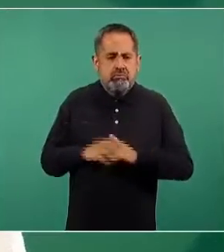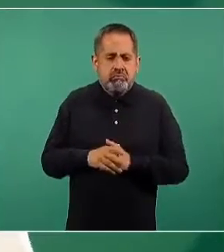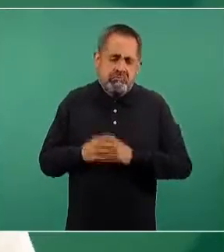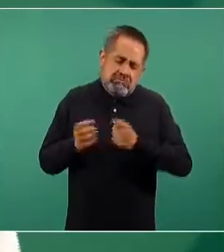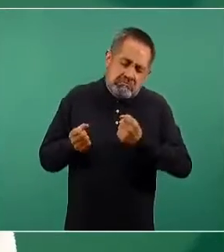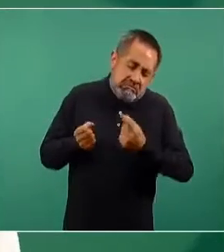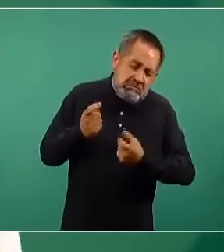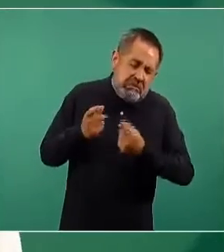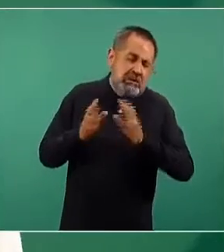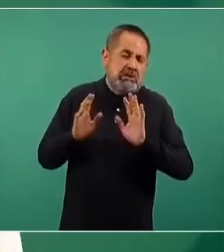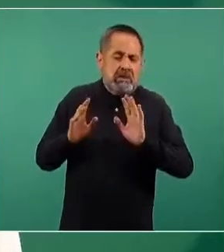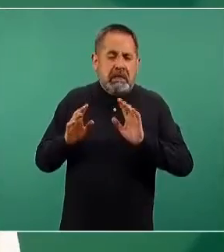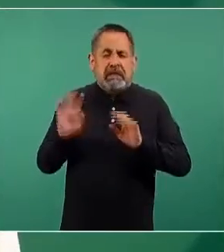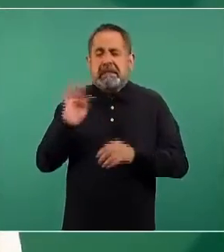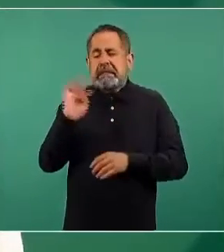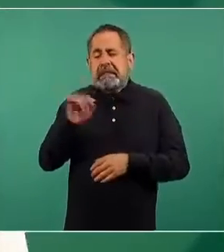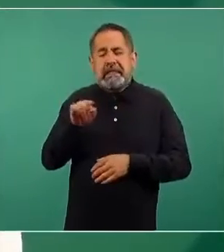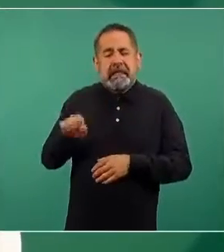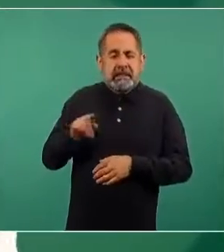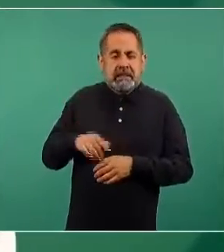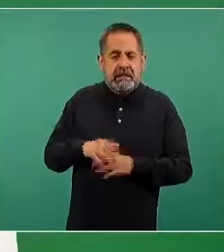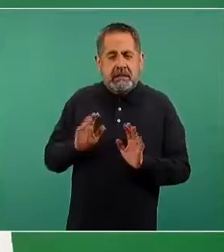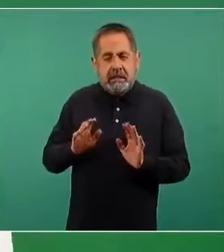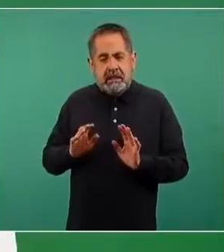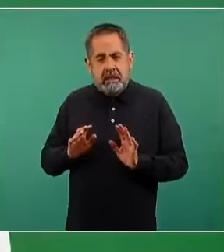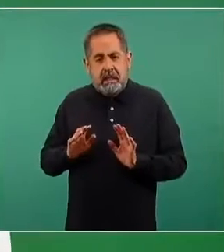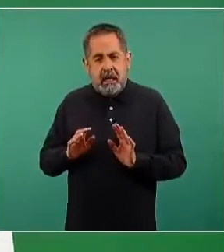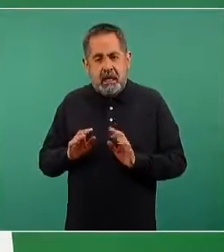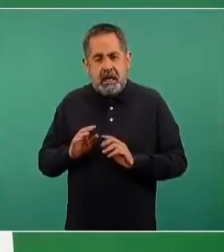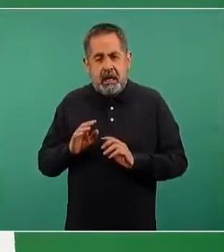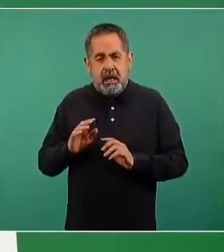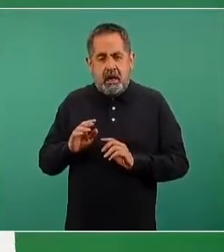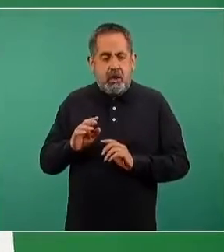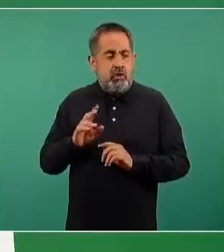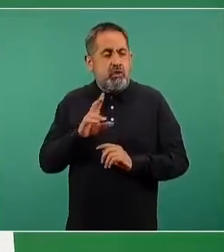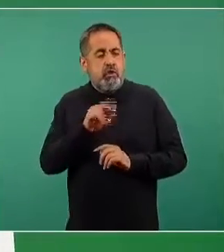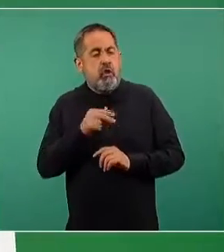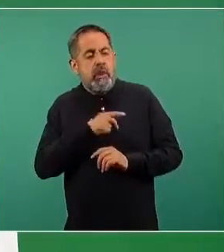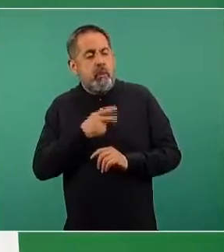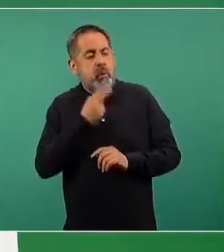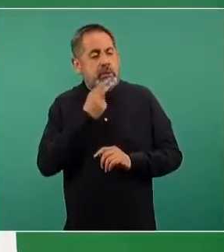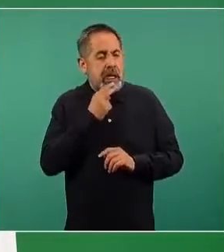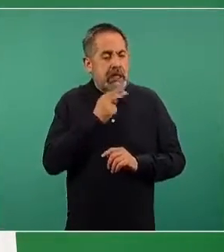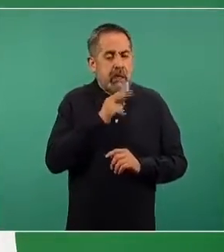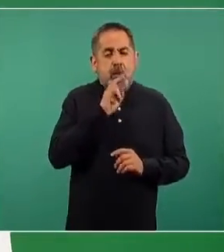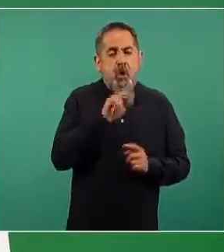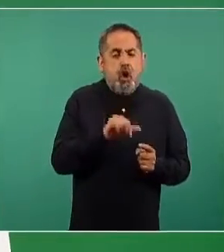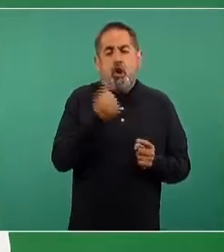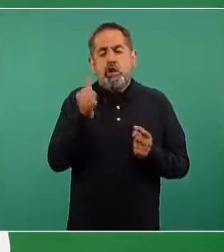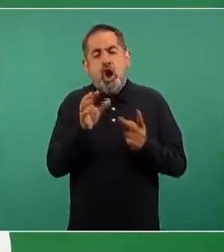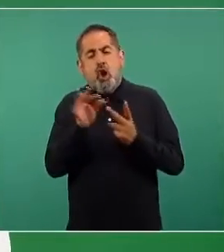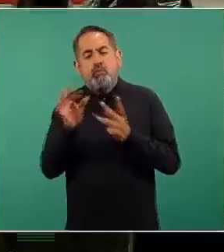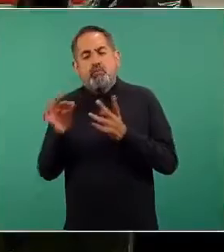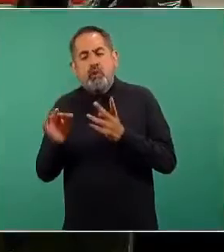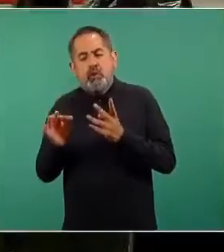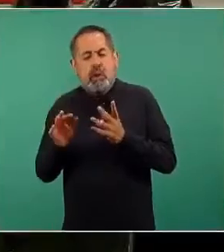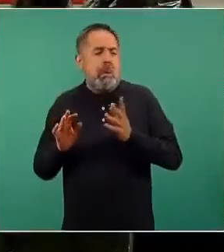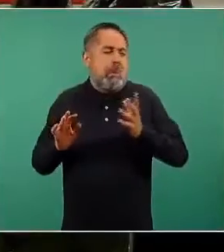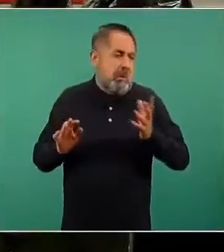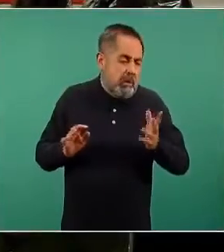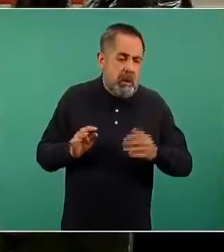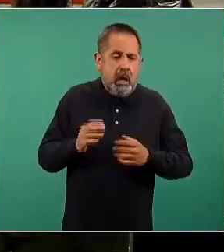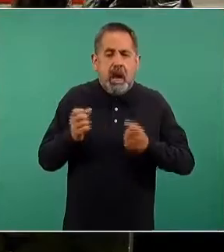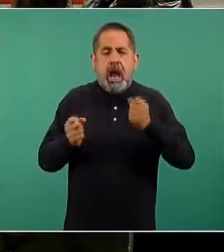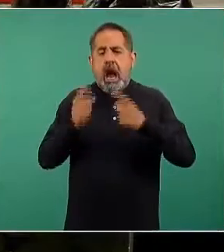relativas, que son aquellas en donde preferentemente no debe usarse un producto y hay que buscar alternativas. Y en otros casos es una